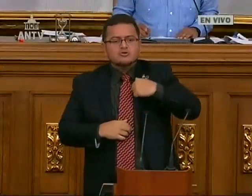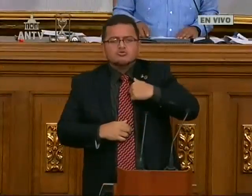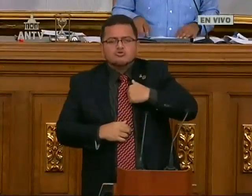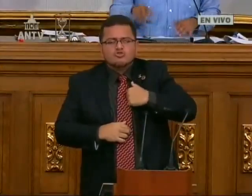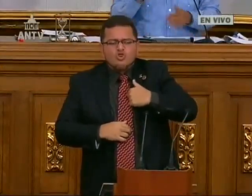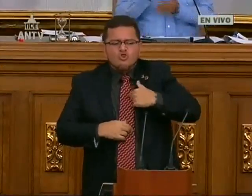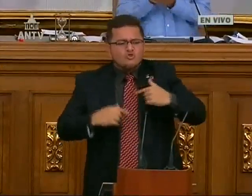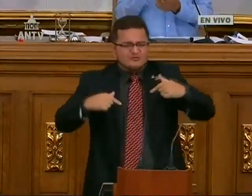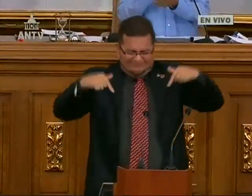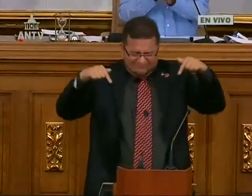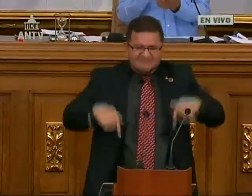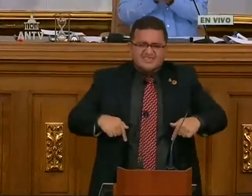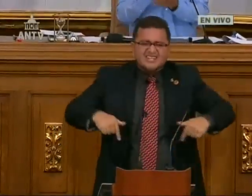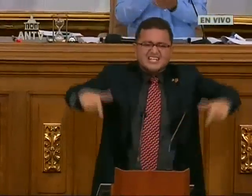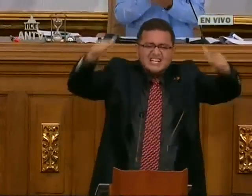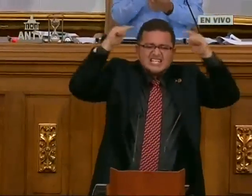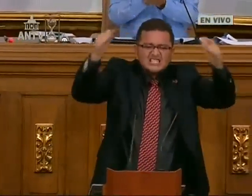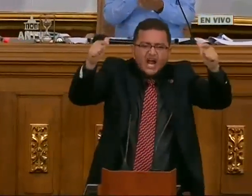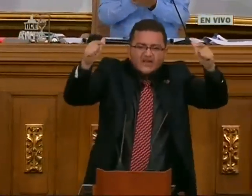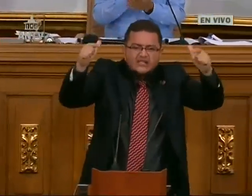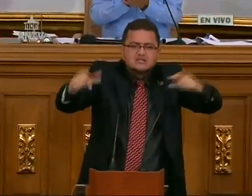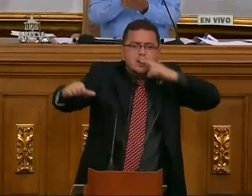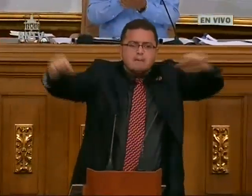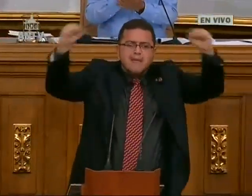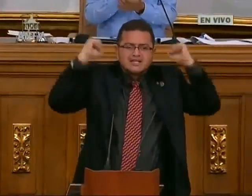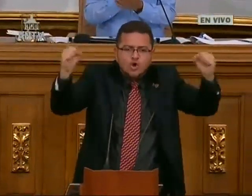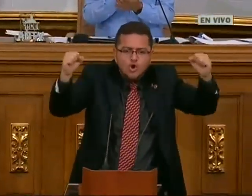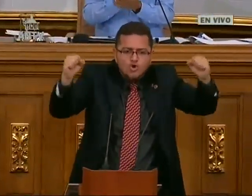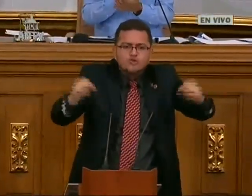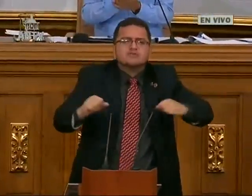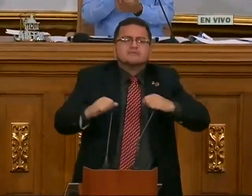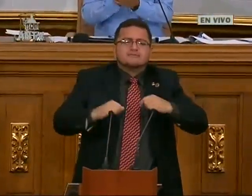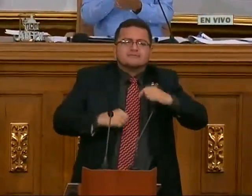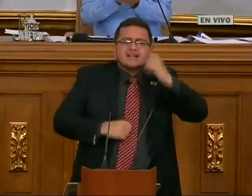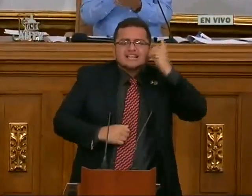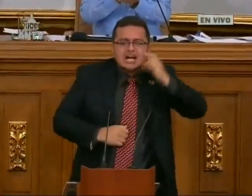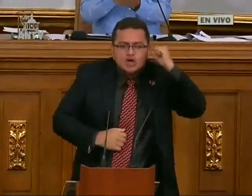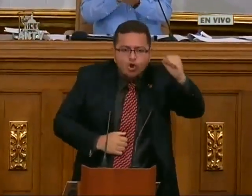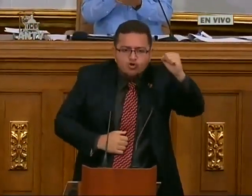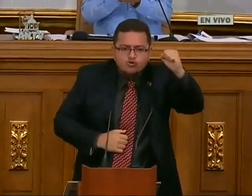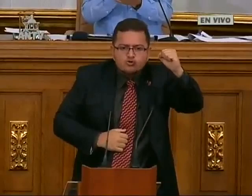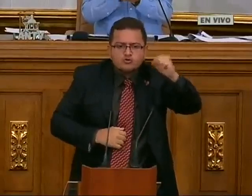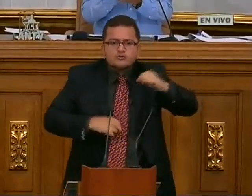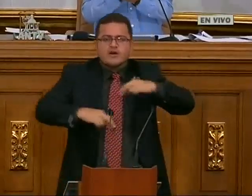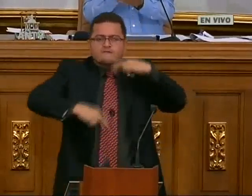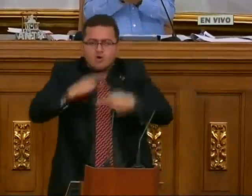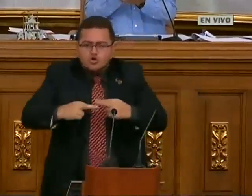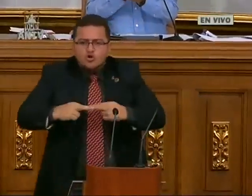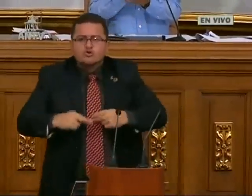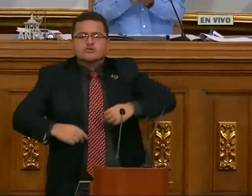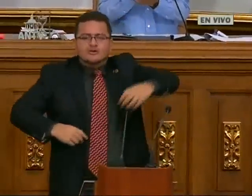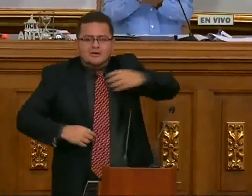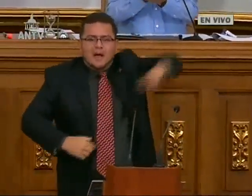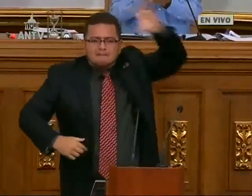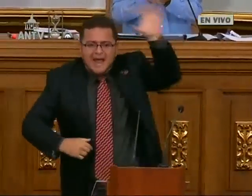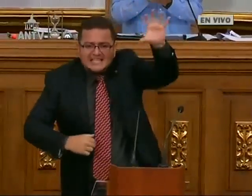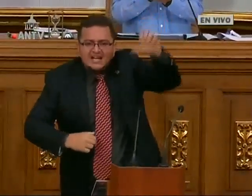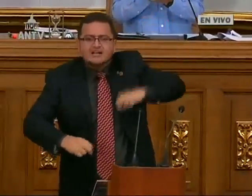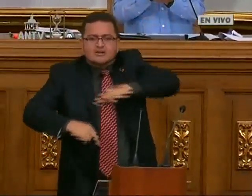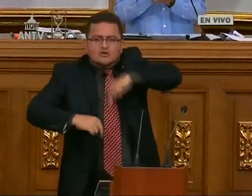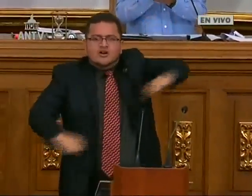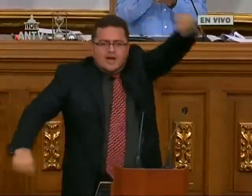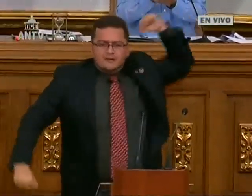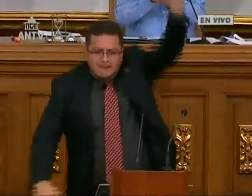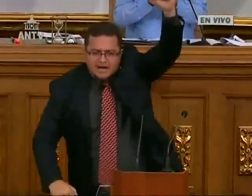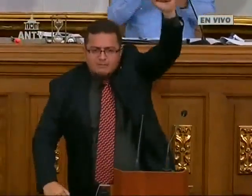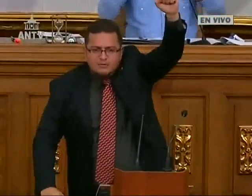aquí a hablar en lengua de señas. Yo aquí, que viva Chávez, que viva Maduro, que viva Darío Vivas, que viva la revolución,